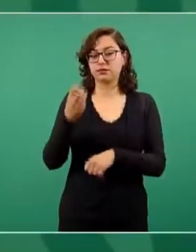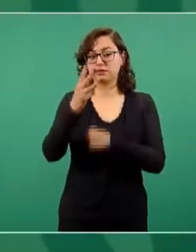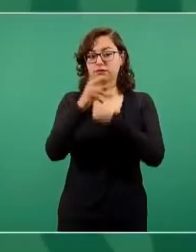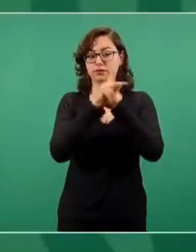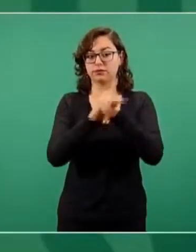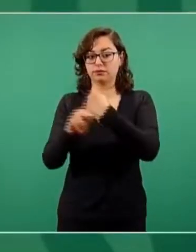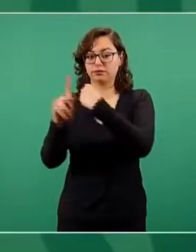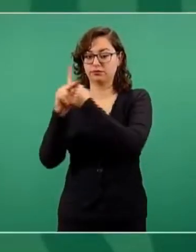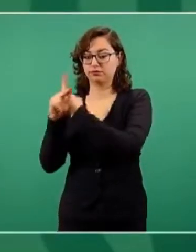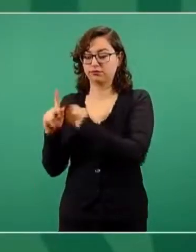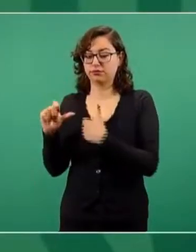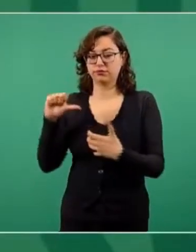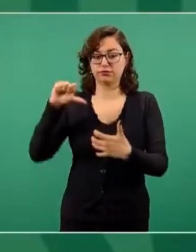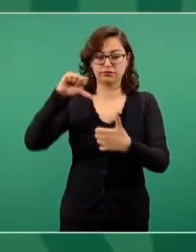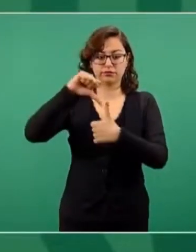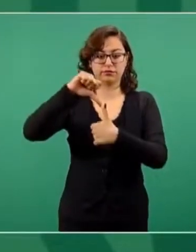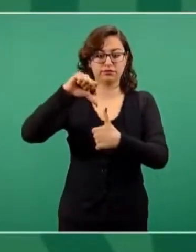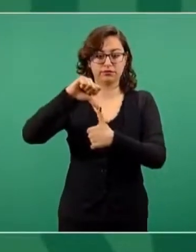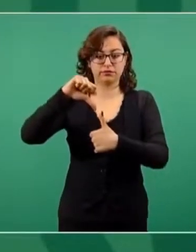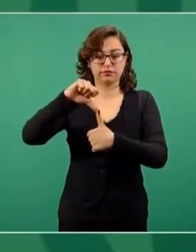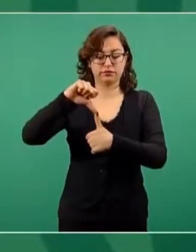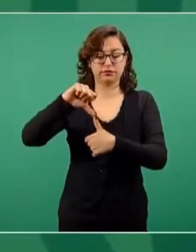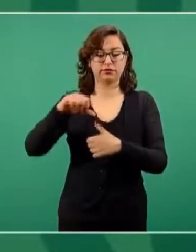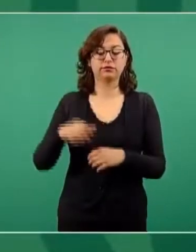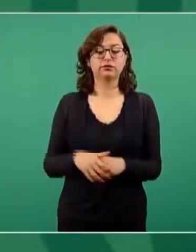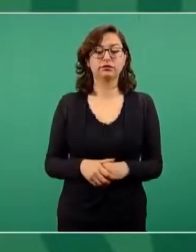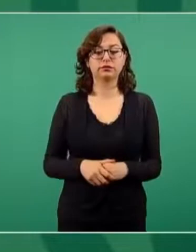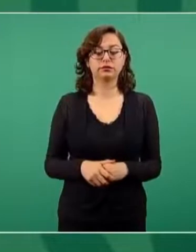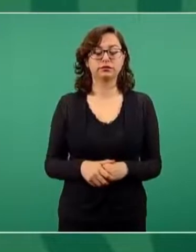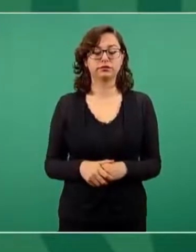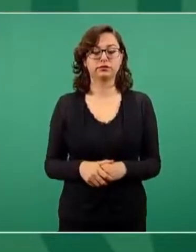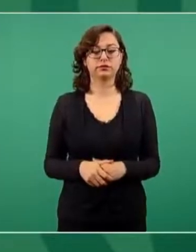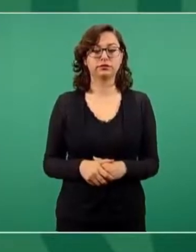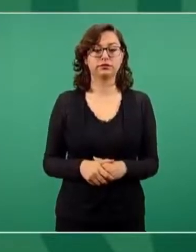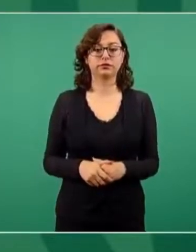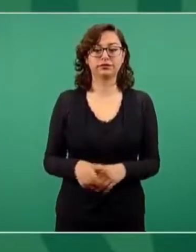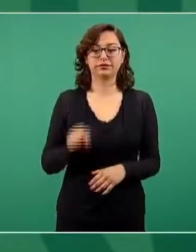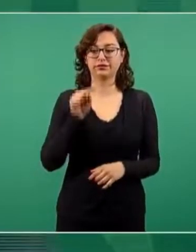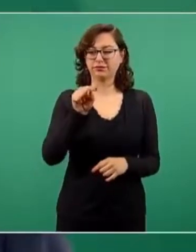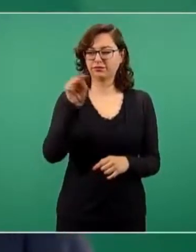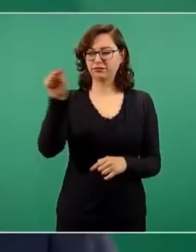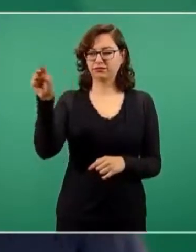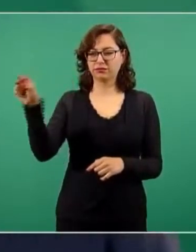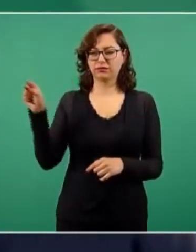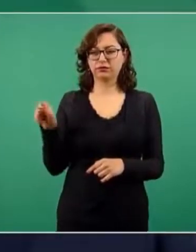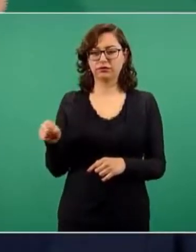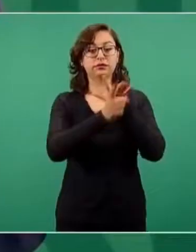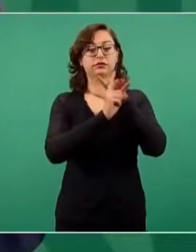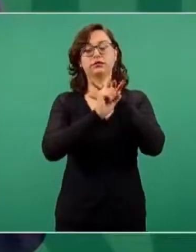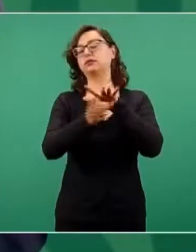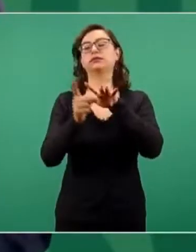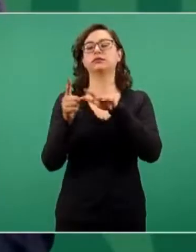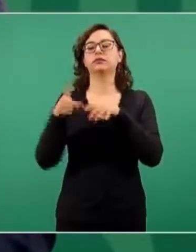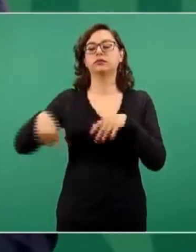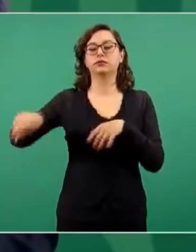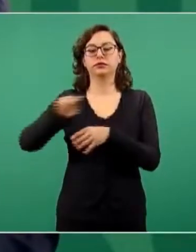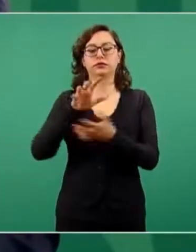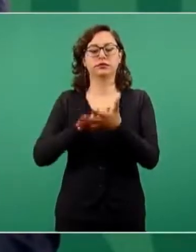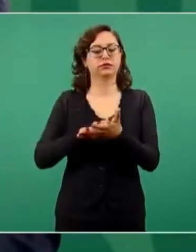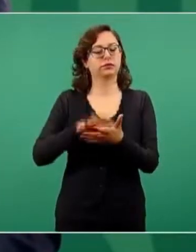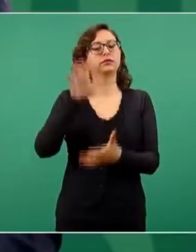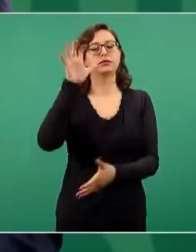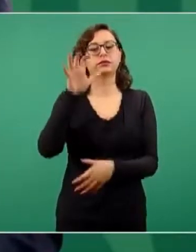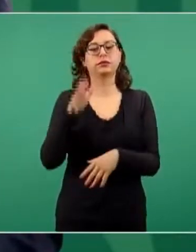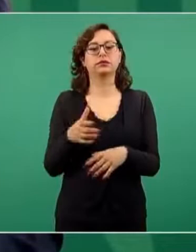Centroamérica que tienen más migración. Esto es Guatemala,